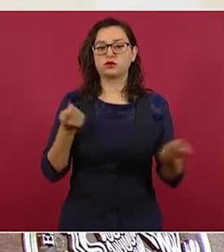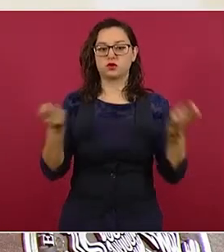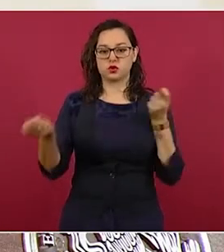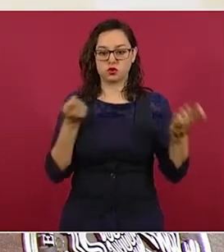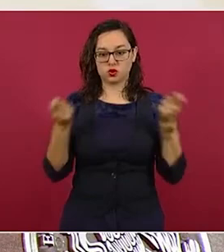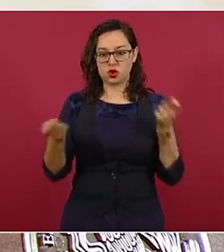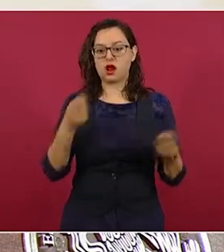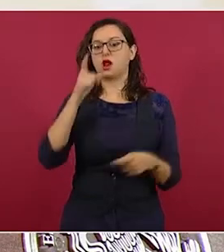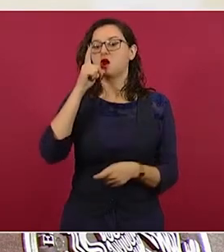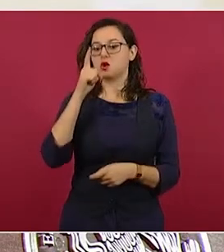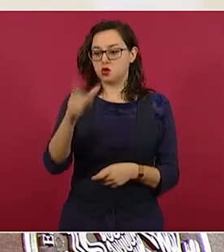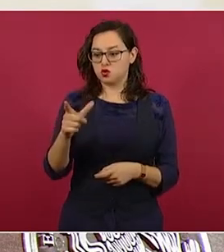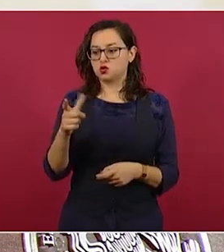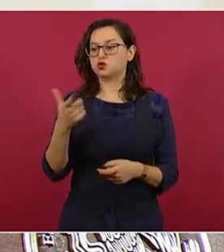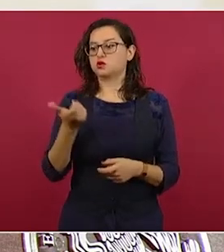luz.